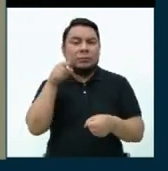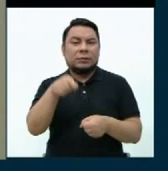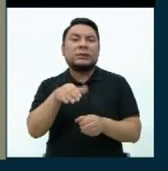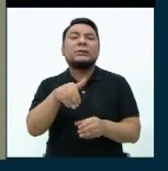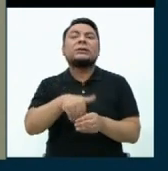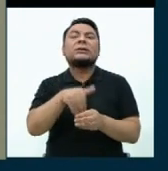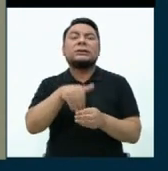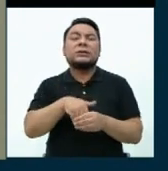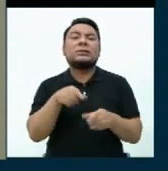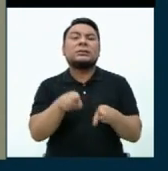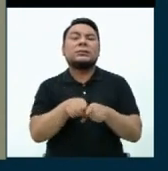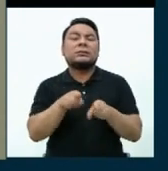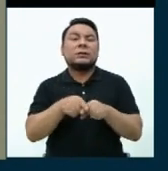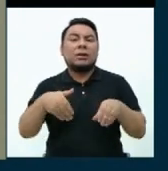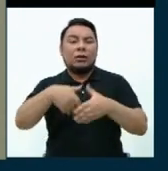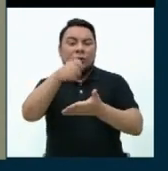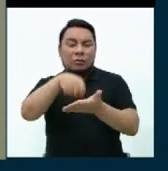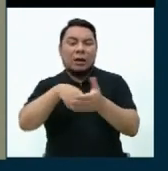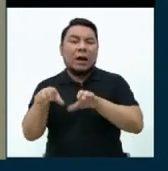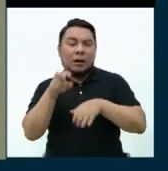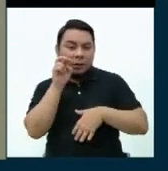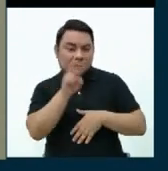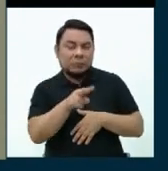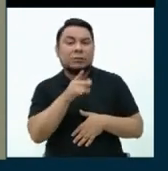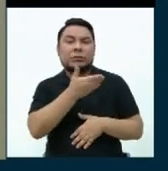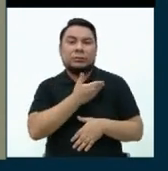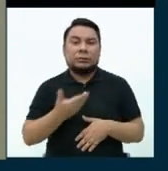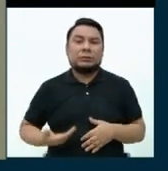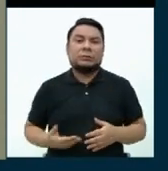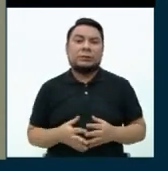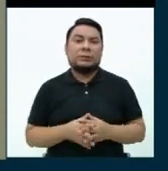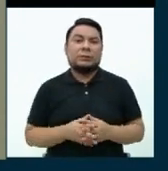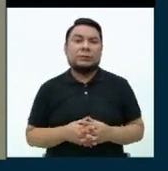elecciones o de las contrataciones que se realizan desde nuestro Estado.